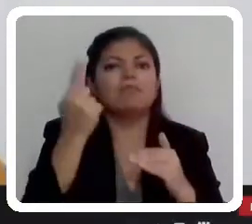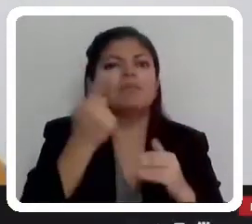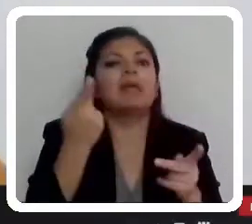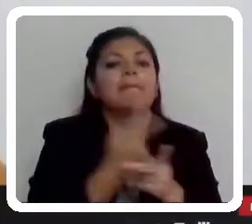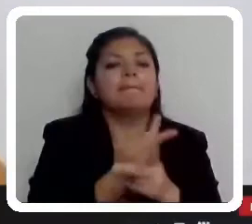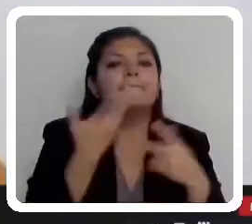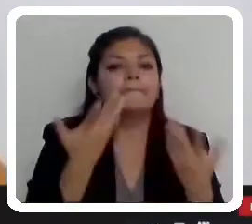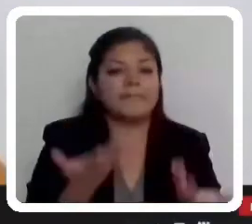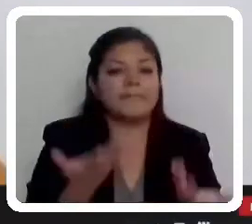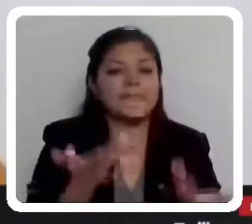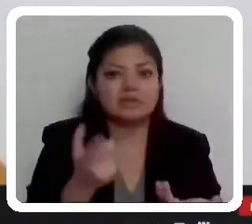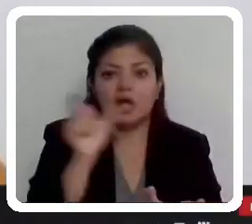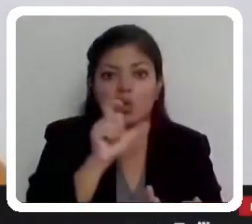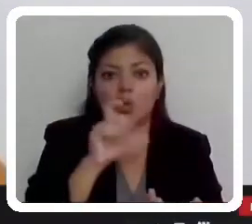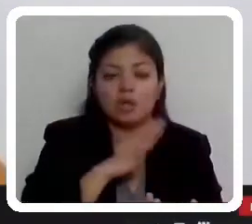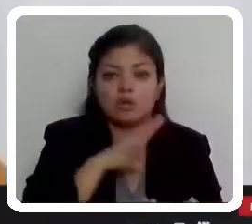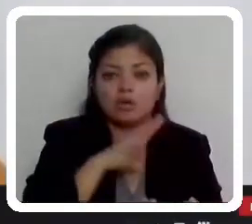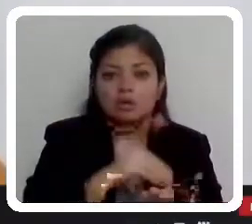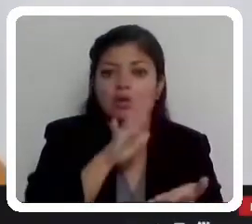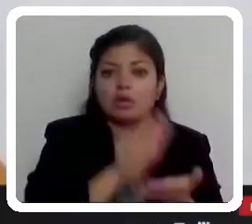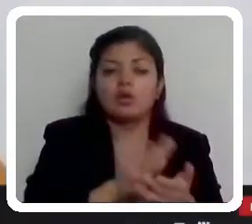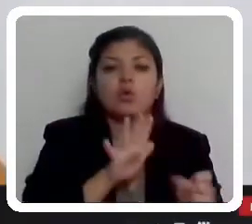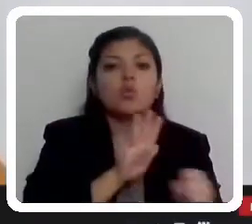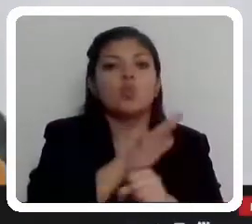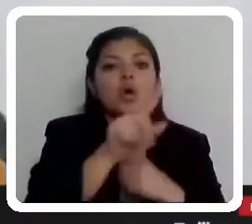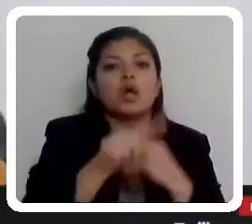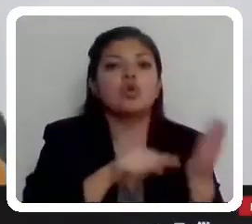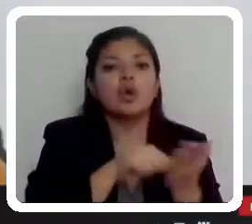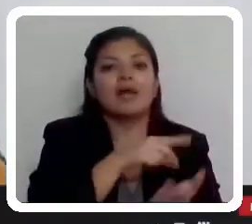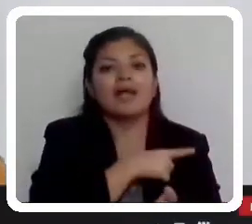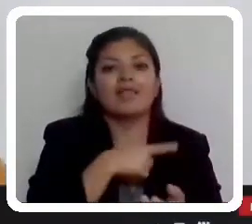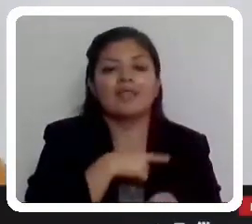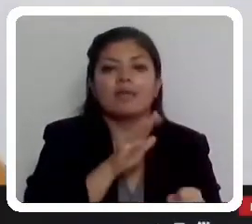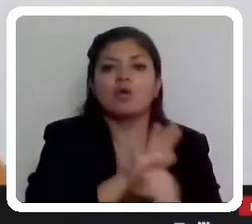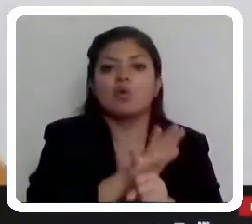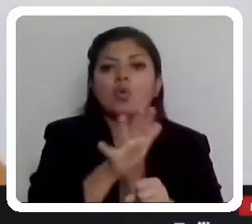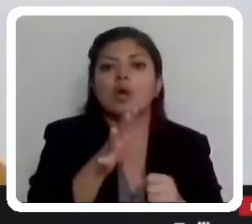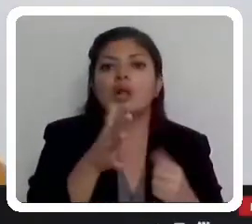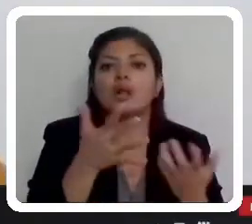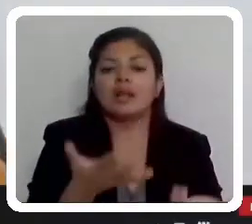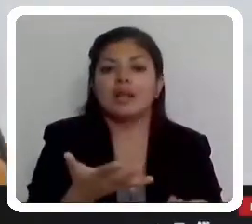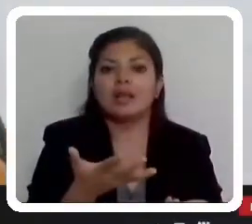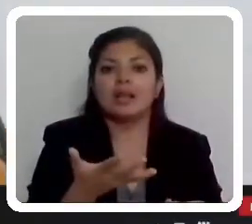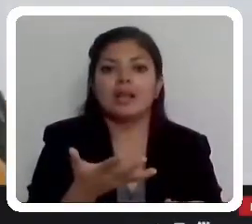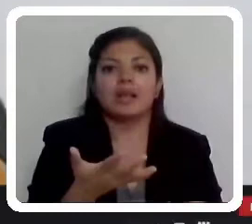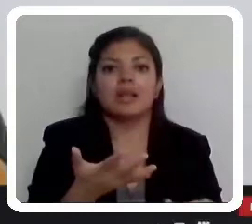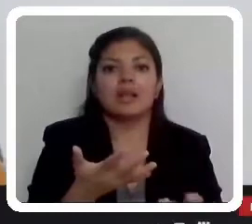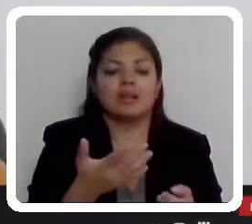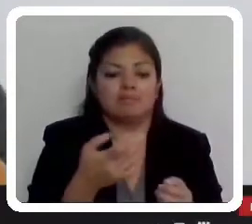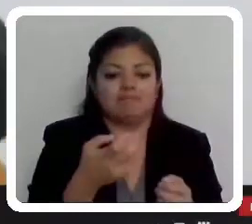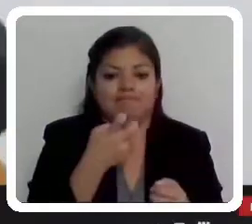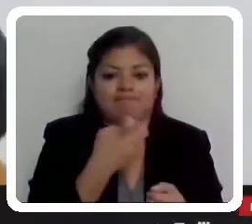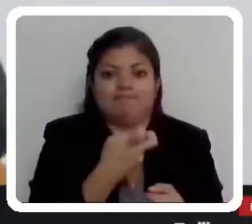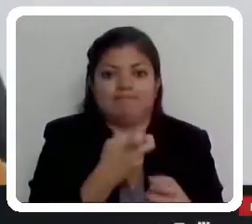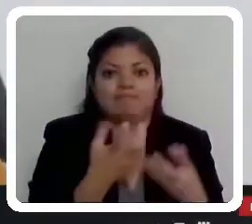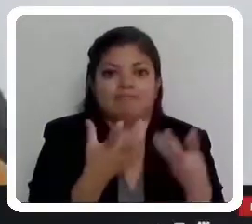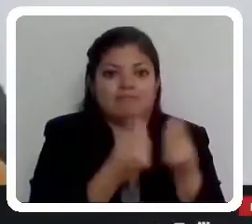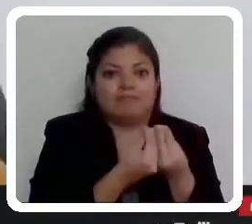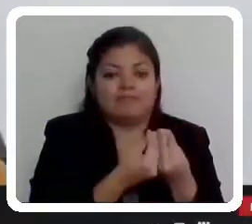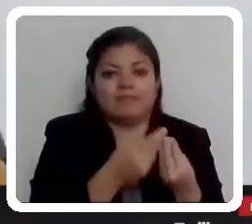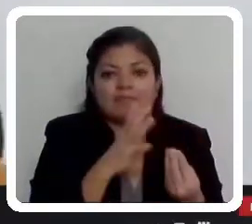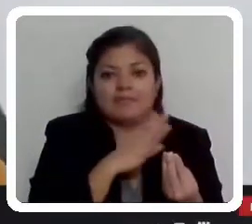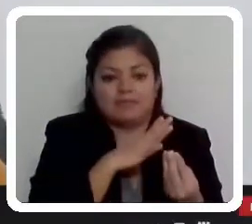se determina a qué lugar tiene que ir cada municipio, a qué lugar tiene que pertenecer determinado